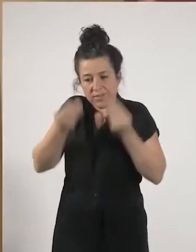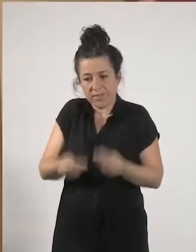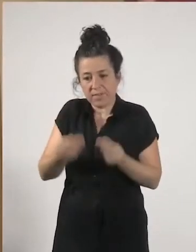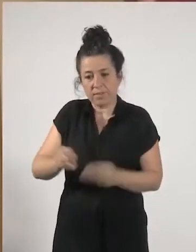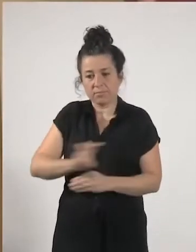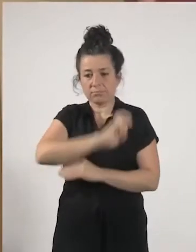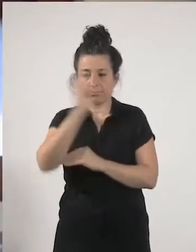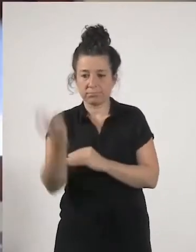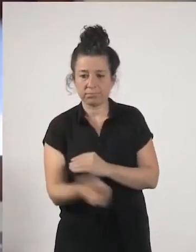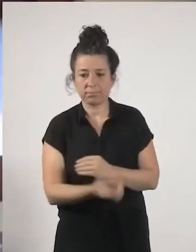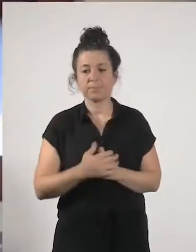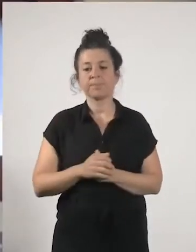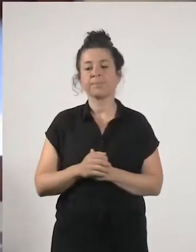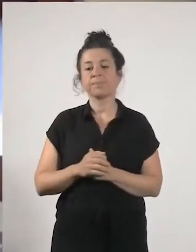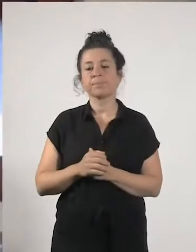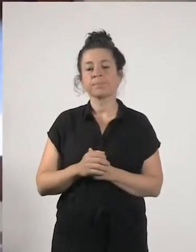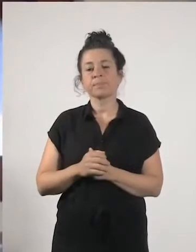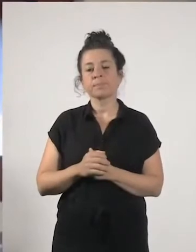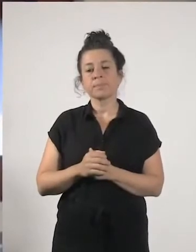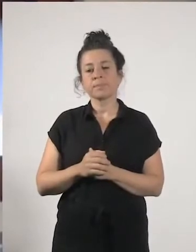etcétera y